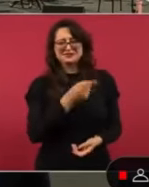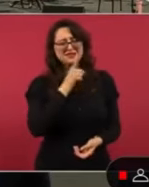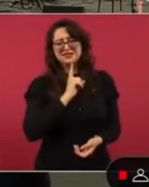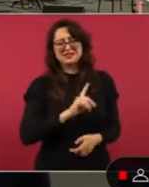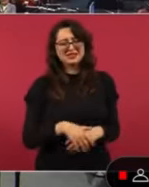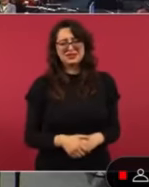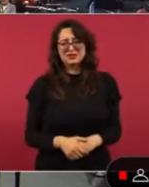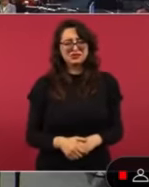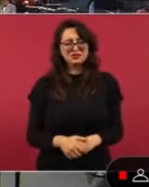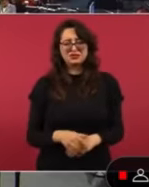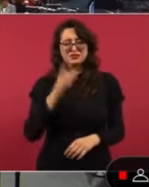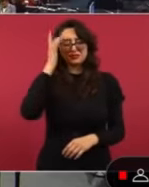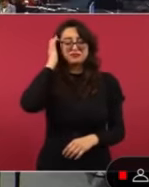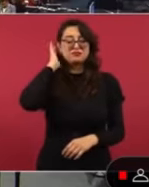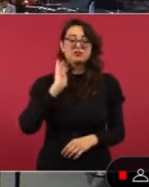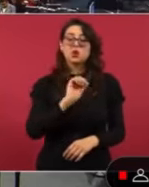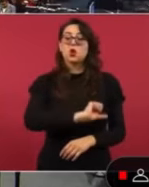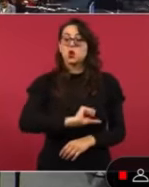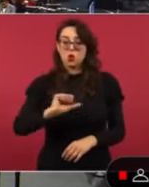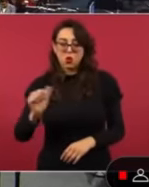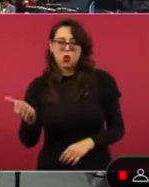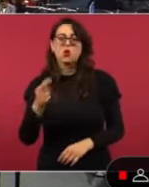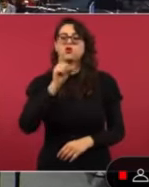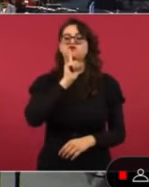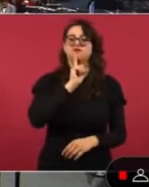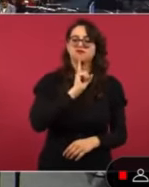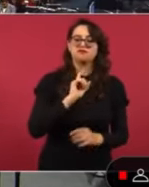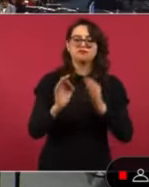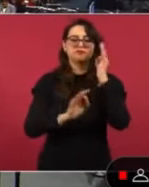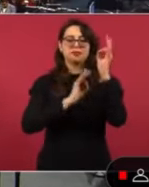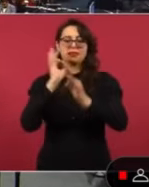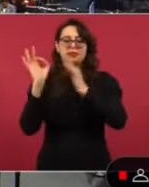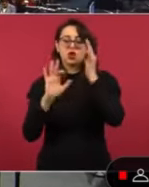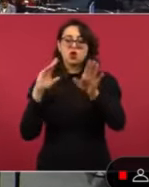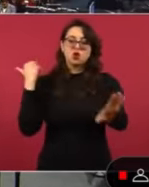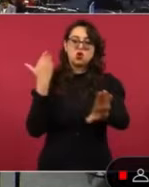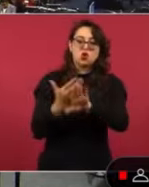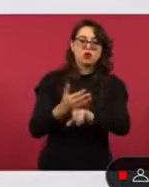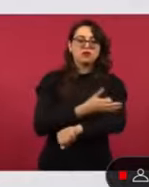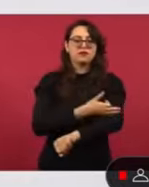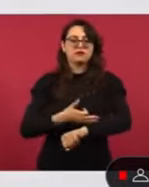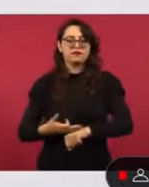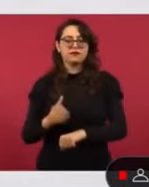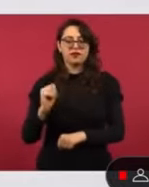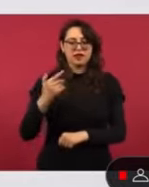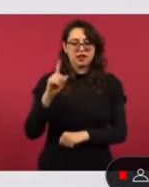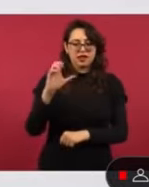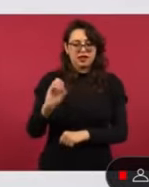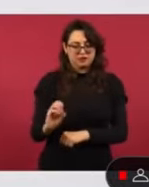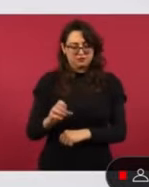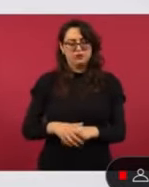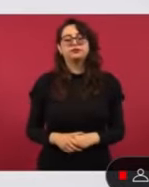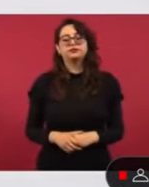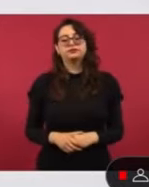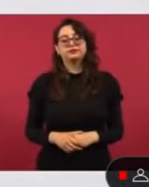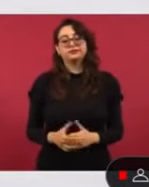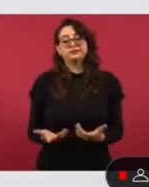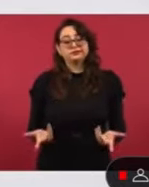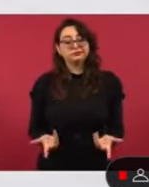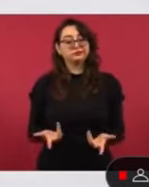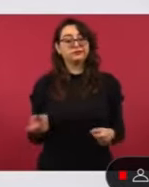Existe una campaña de mentiras en torno a la familia del presidente. La oposición y sus medios están